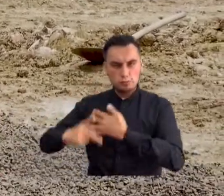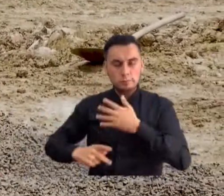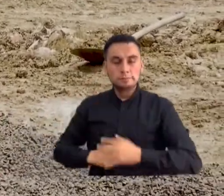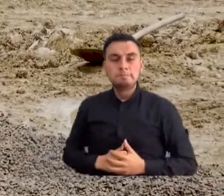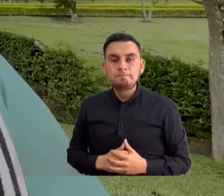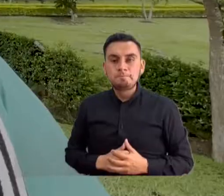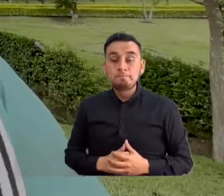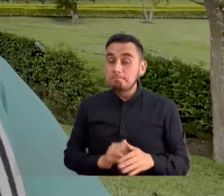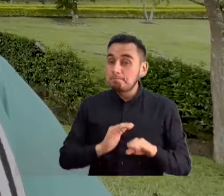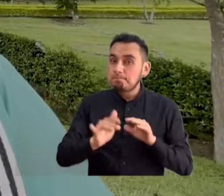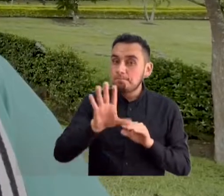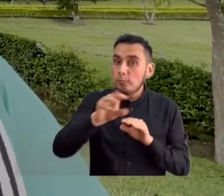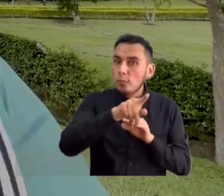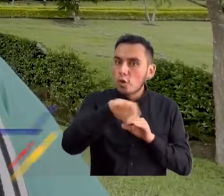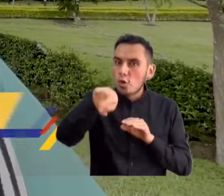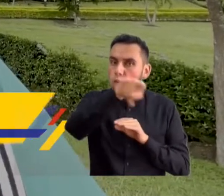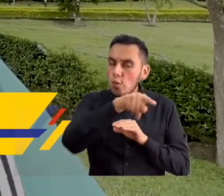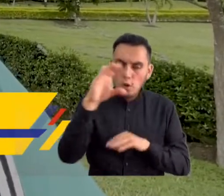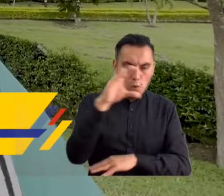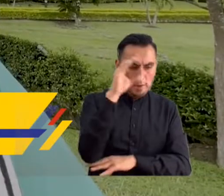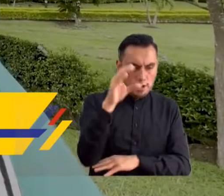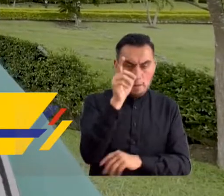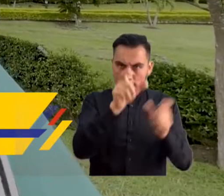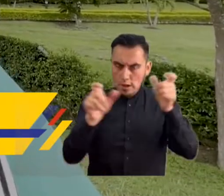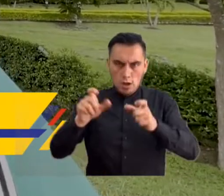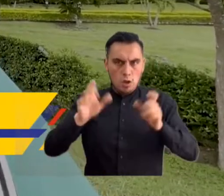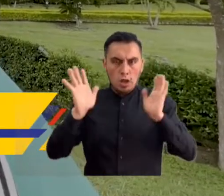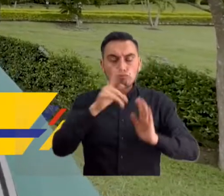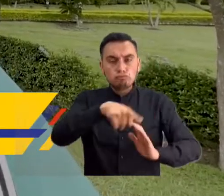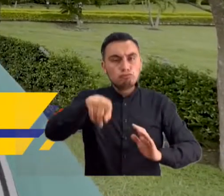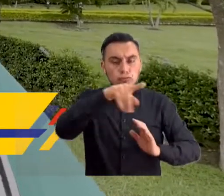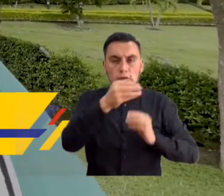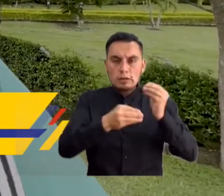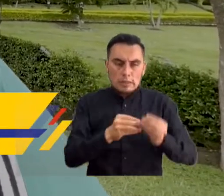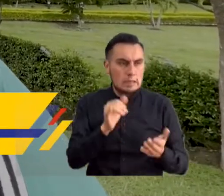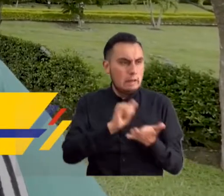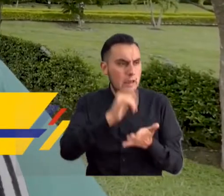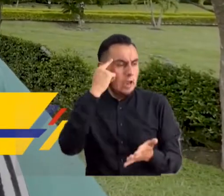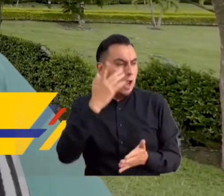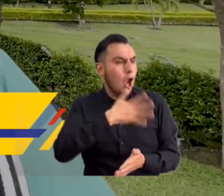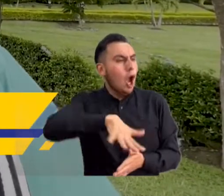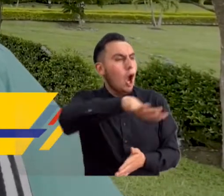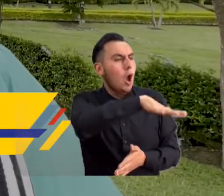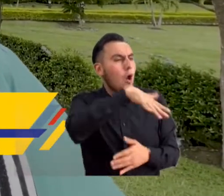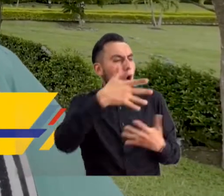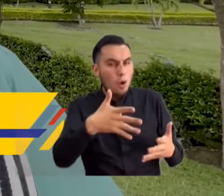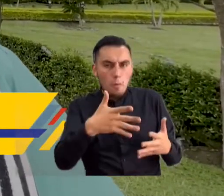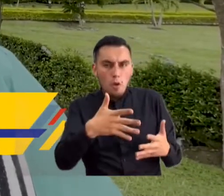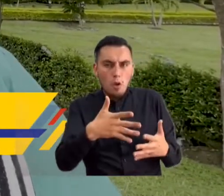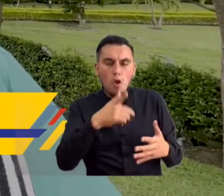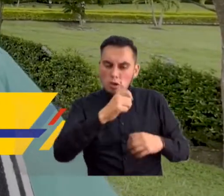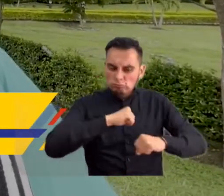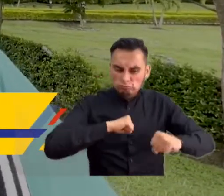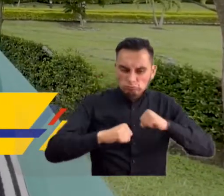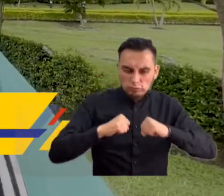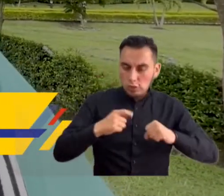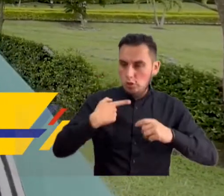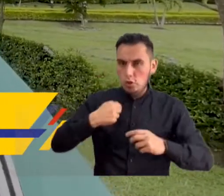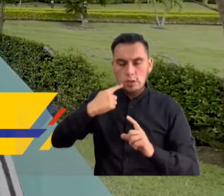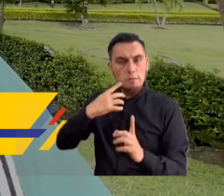proyectos. Yo invito a todos, a todos los colombianos, a todas las personas donde se van a ejecutar las obras, que